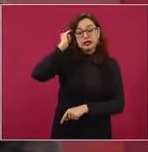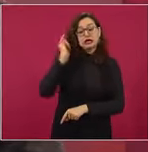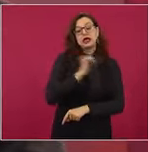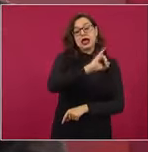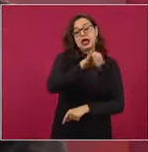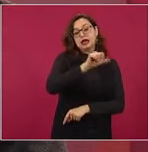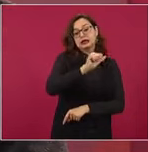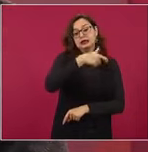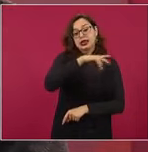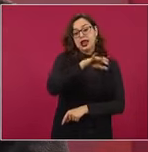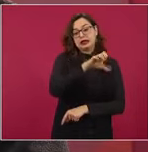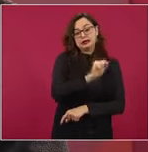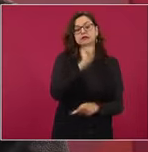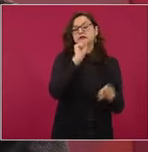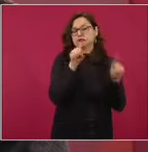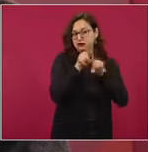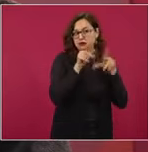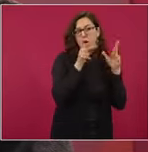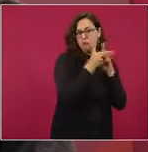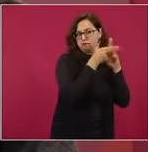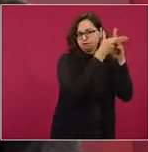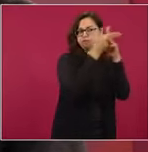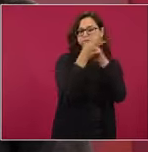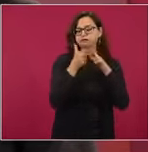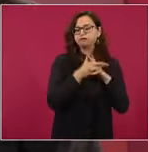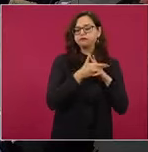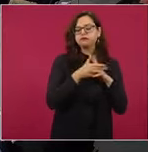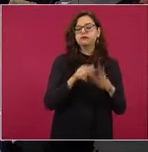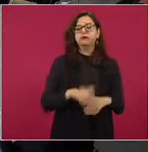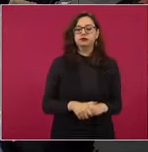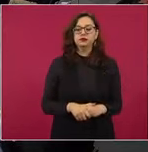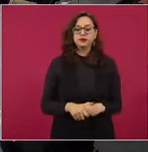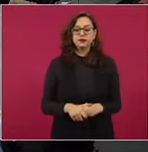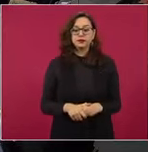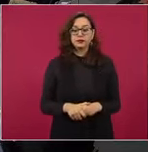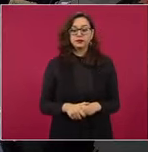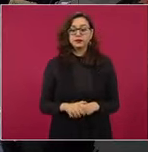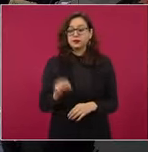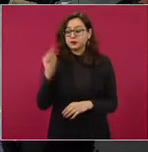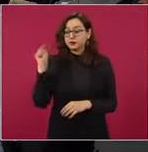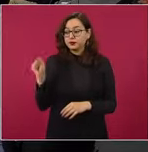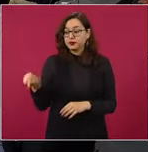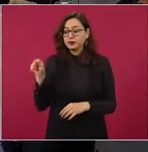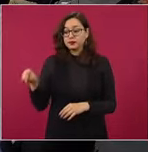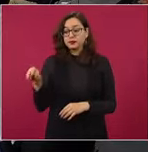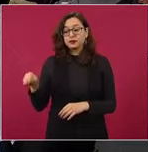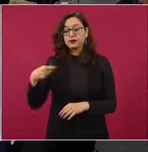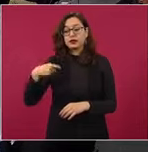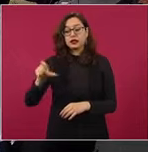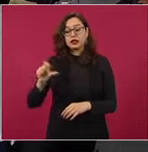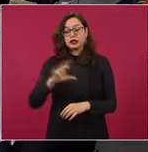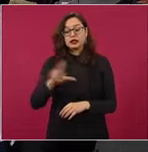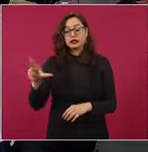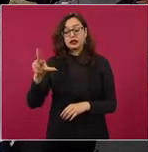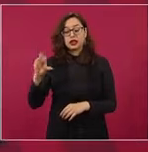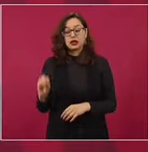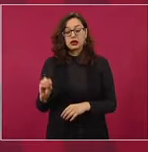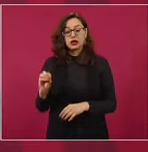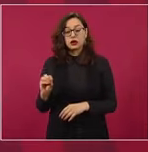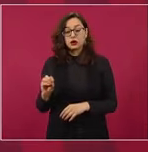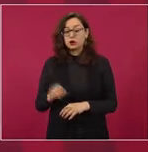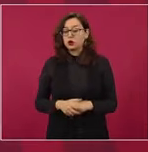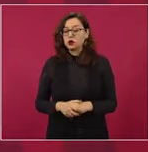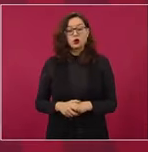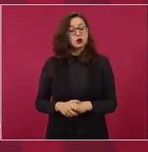una